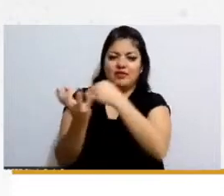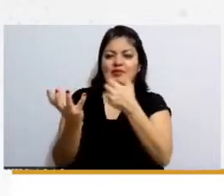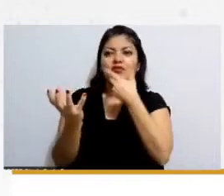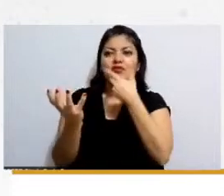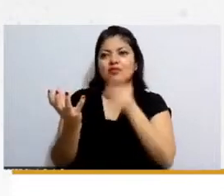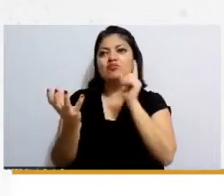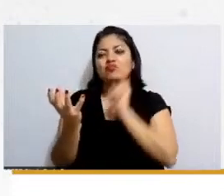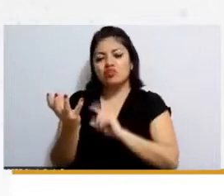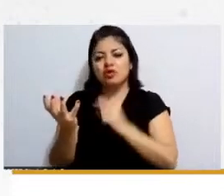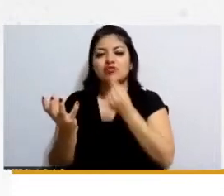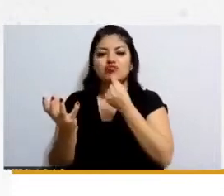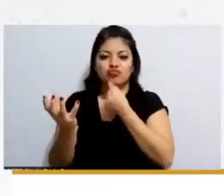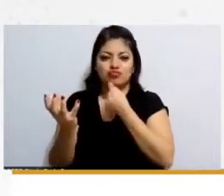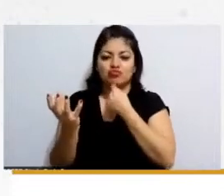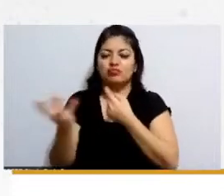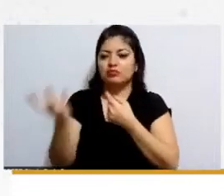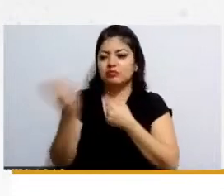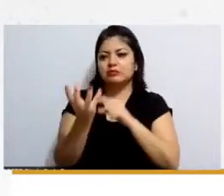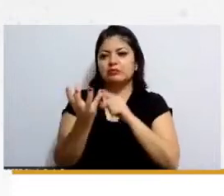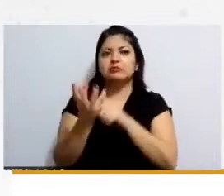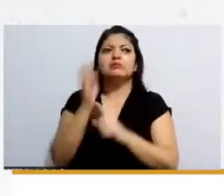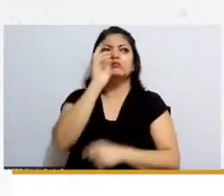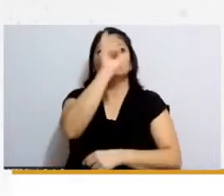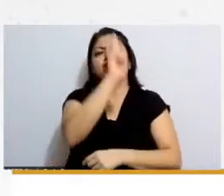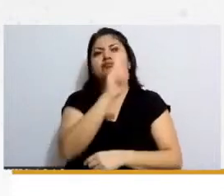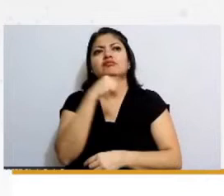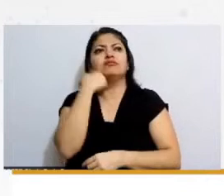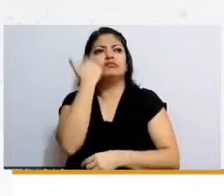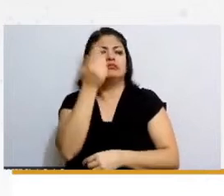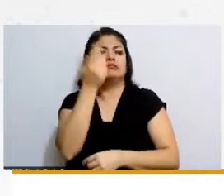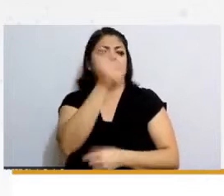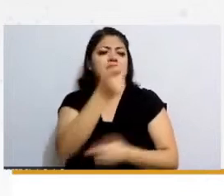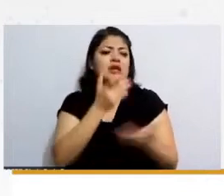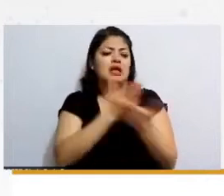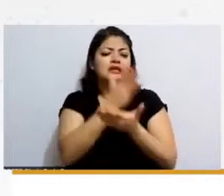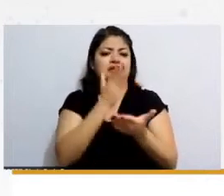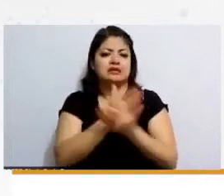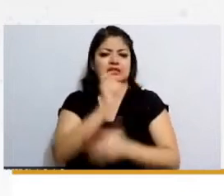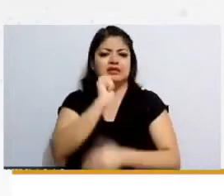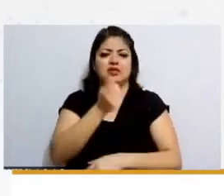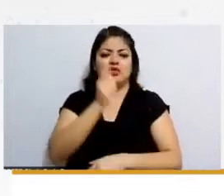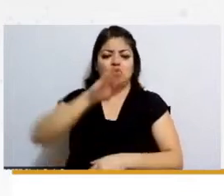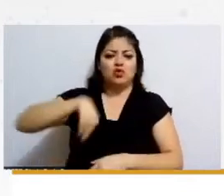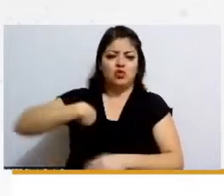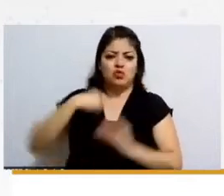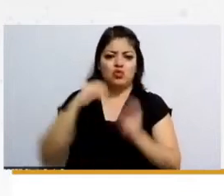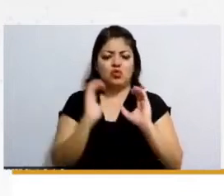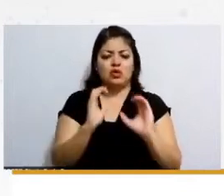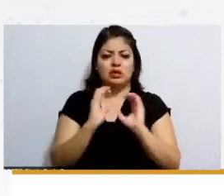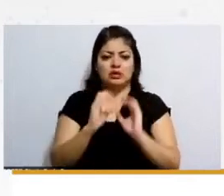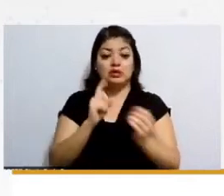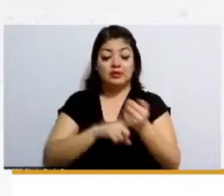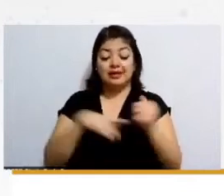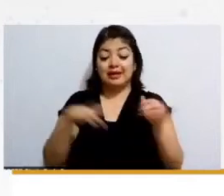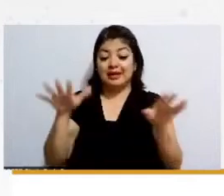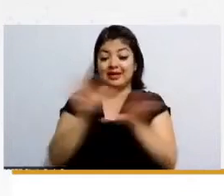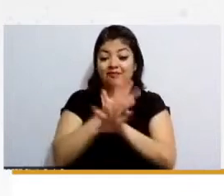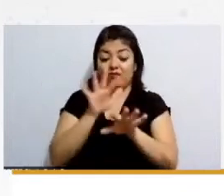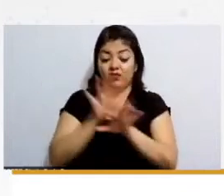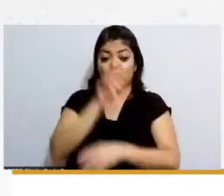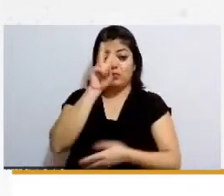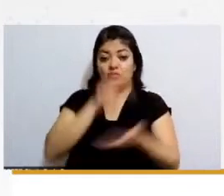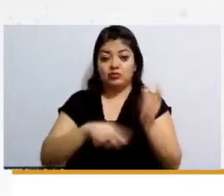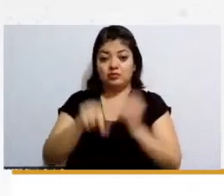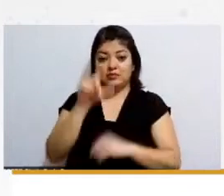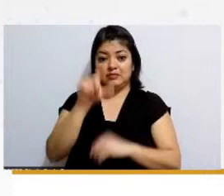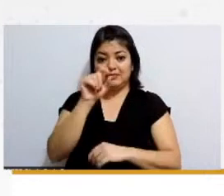para poder pedir el acceso a las guarderías ya en una reforma del 2020 a la ley